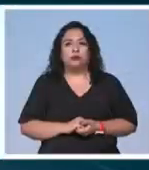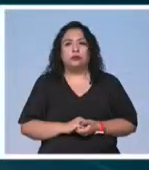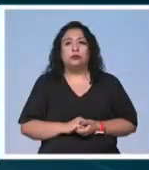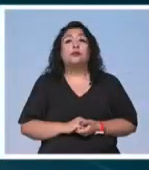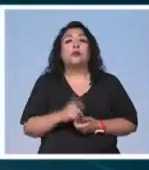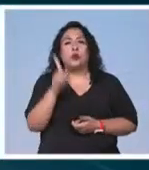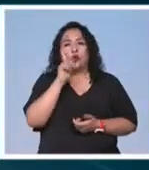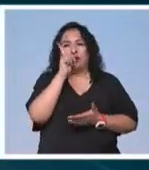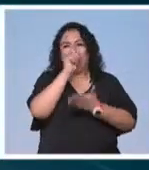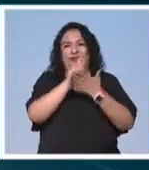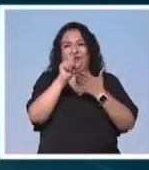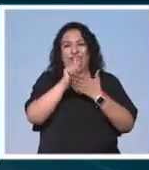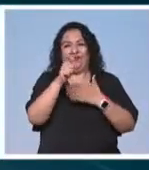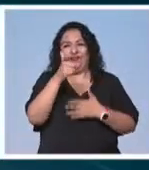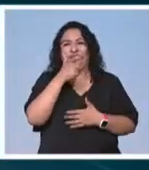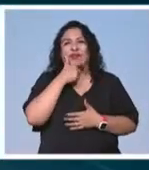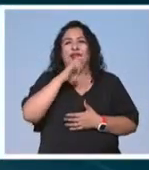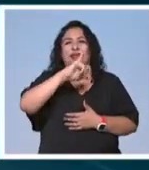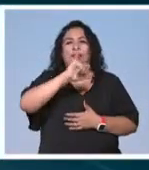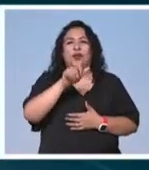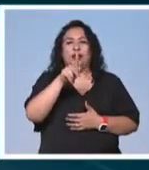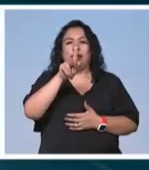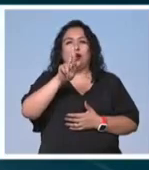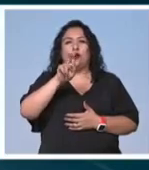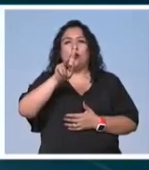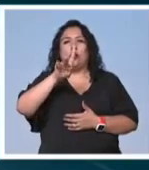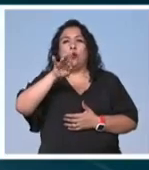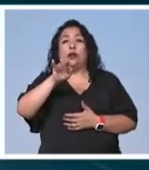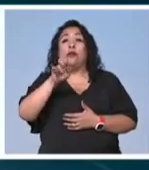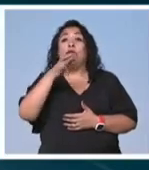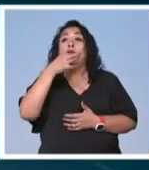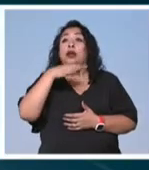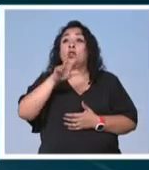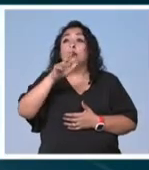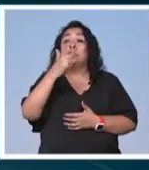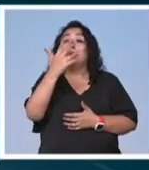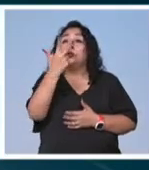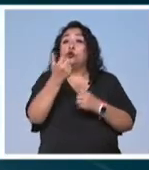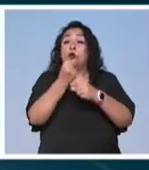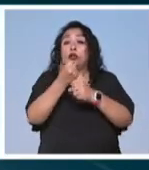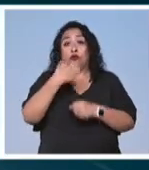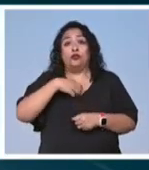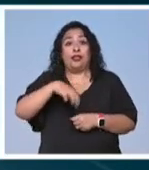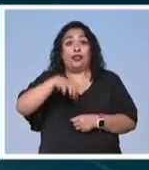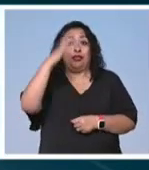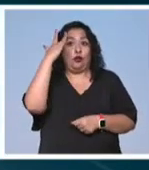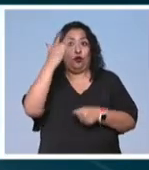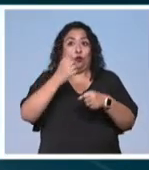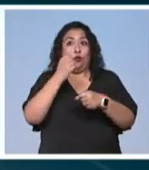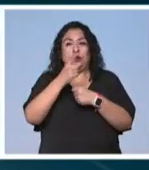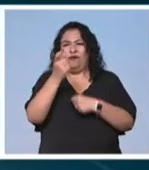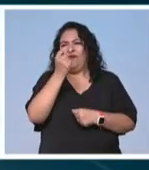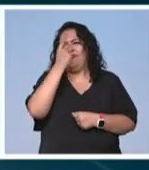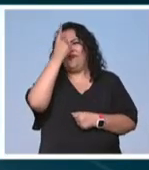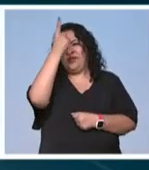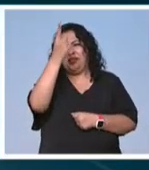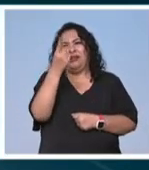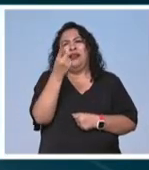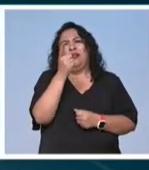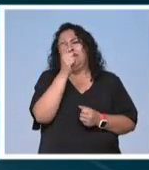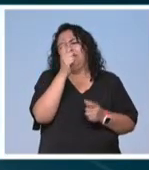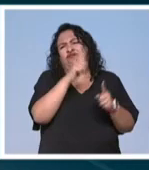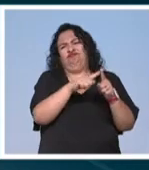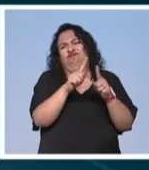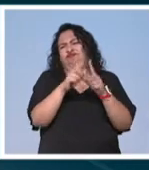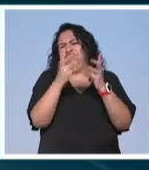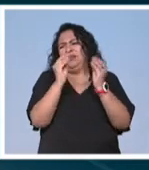La escritora británica J.K. Rowling celebra sus 58 años de vida Autora de medio centenar de